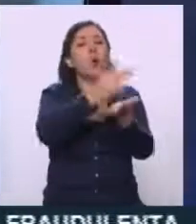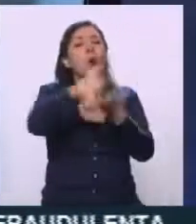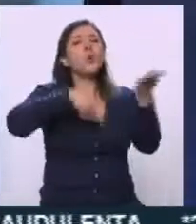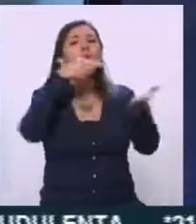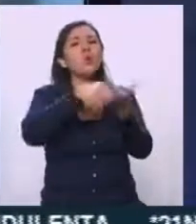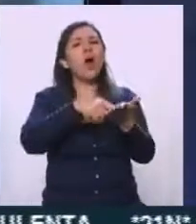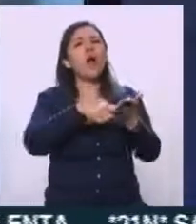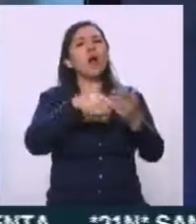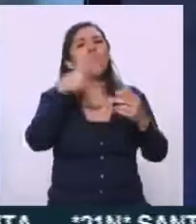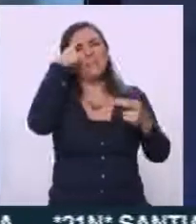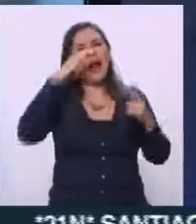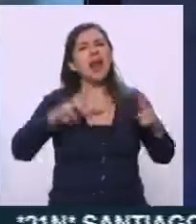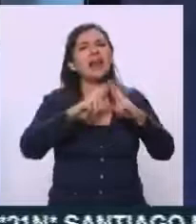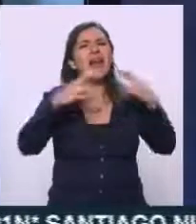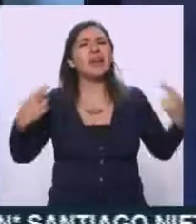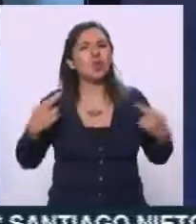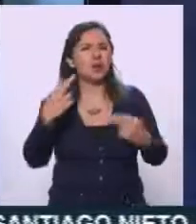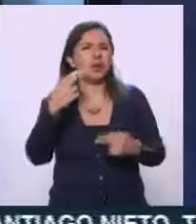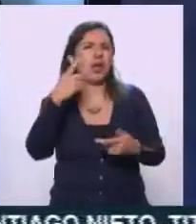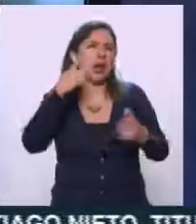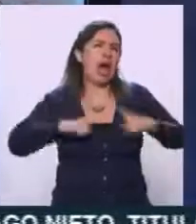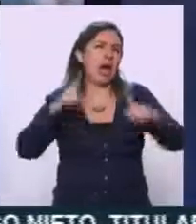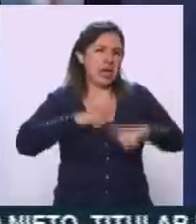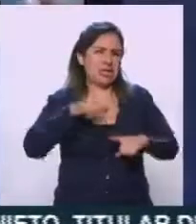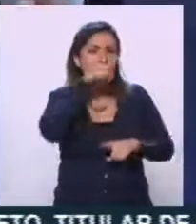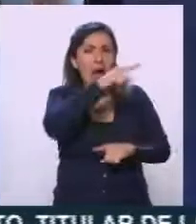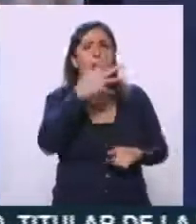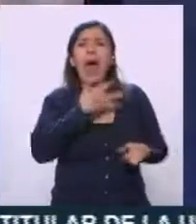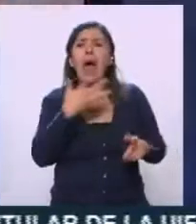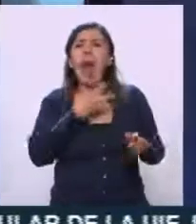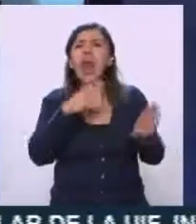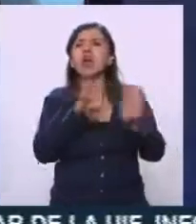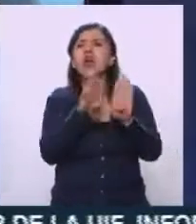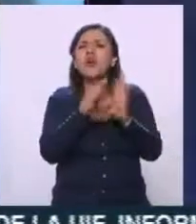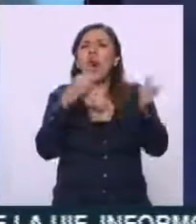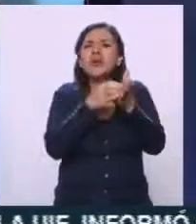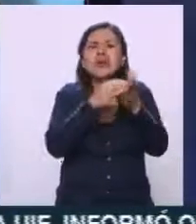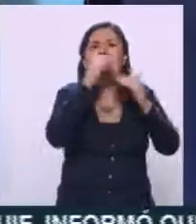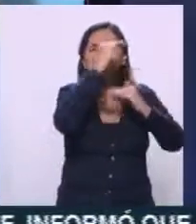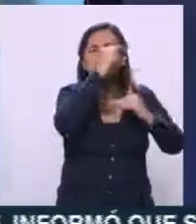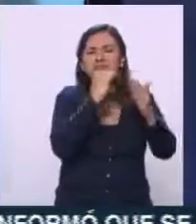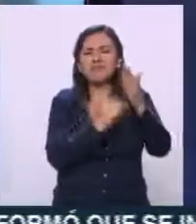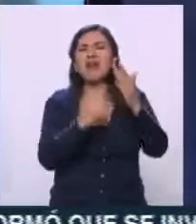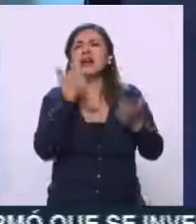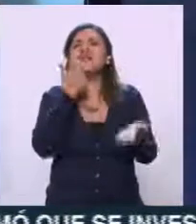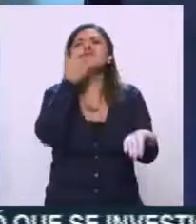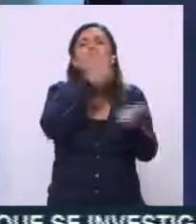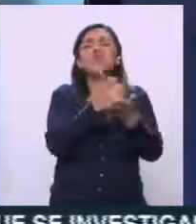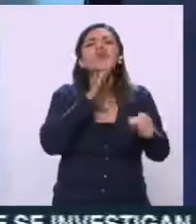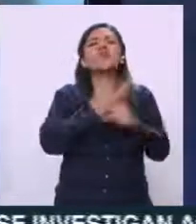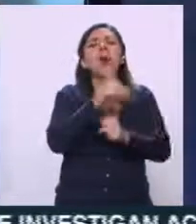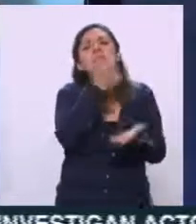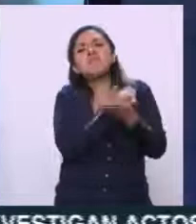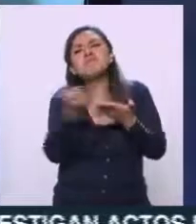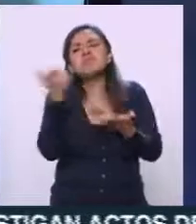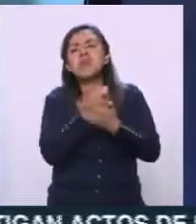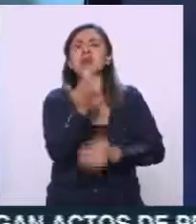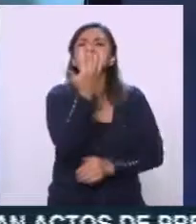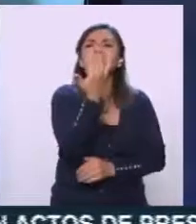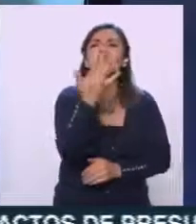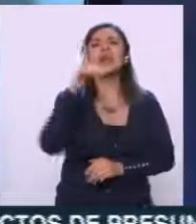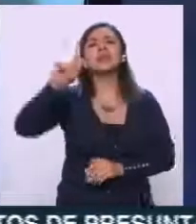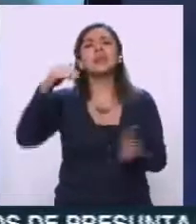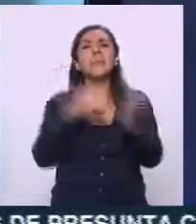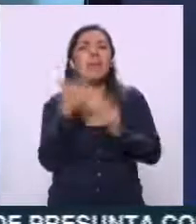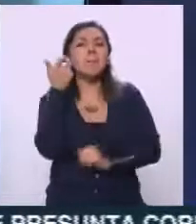públicas, una agencia de publicidad, y en los paquetes vienen varios influencers, y más o menos a cada influencer les pagan entre 50 y 70